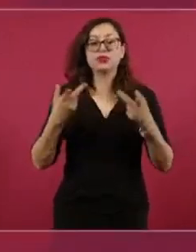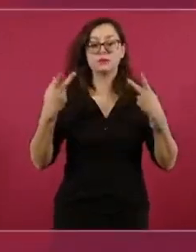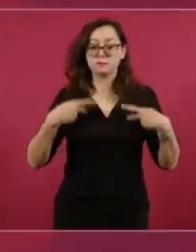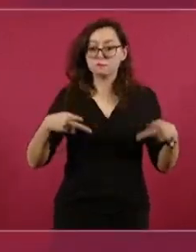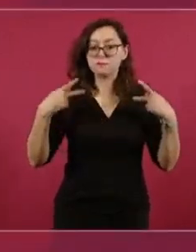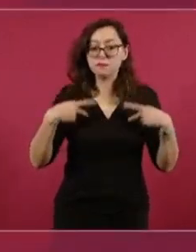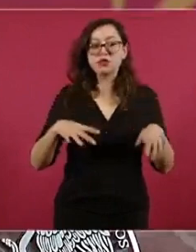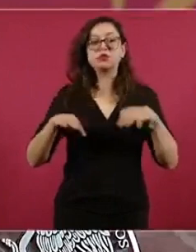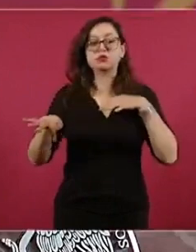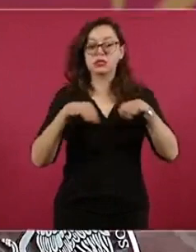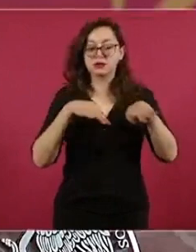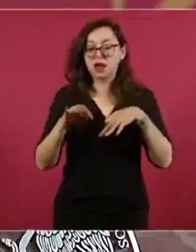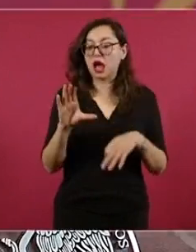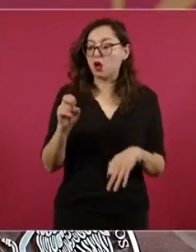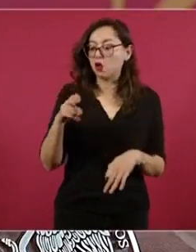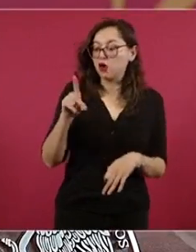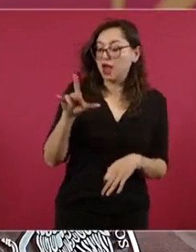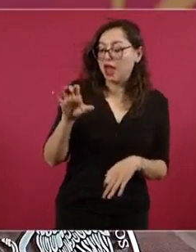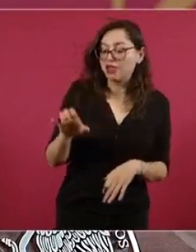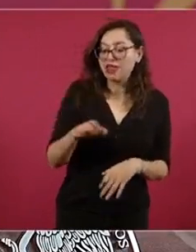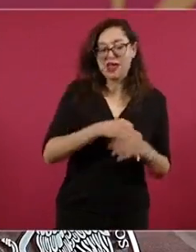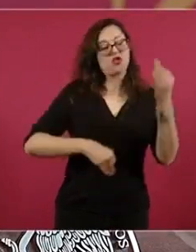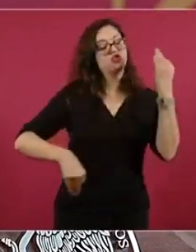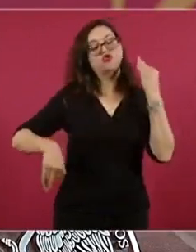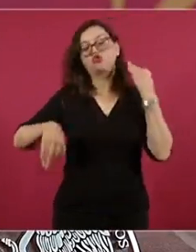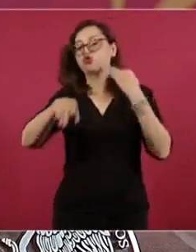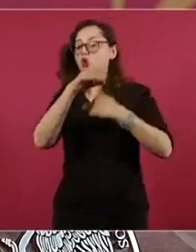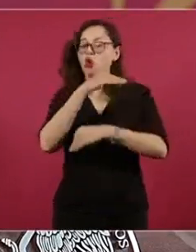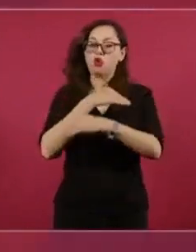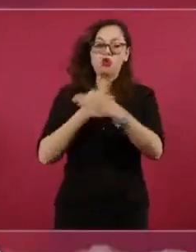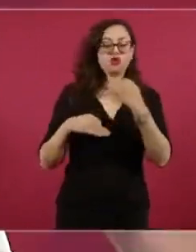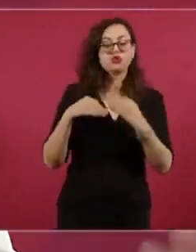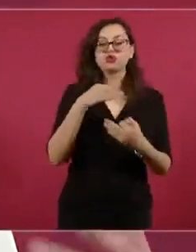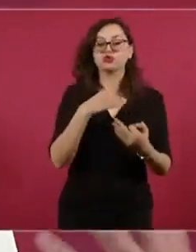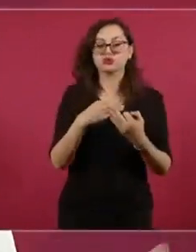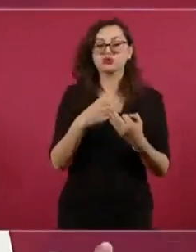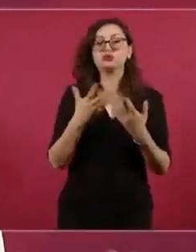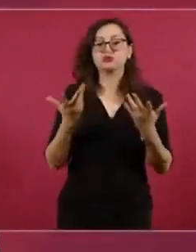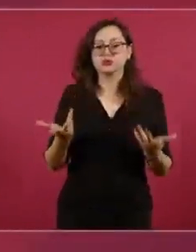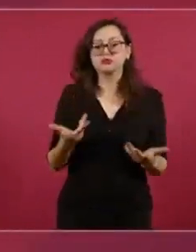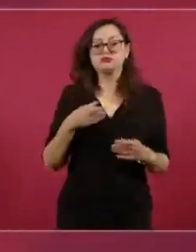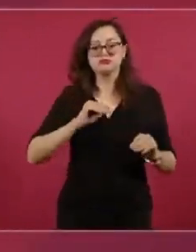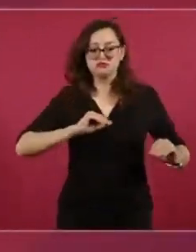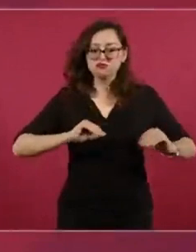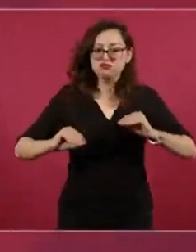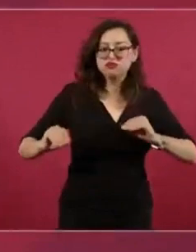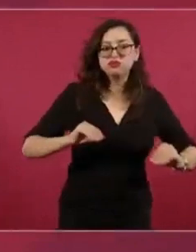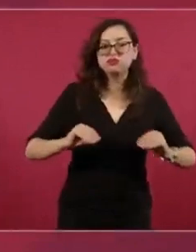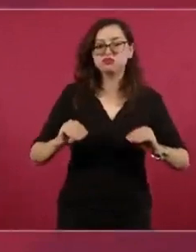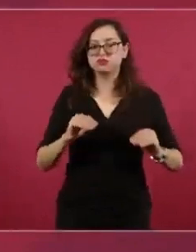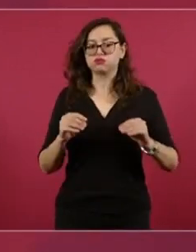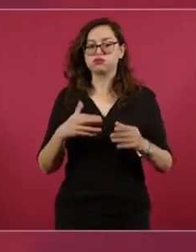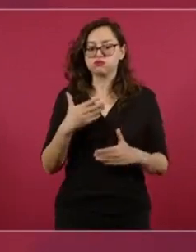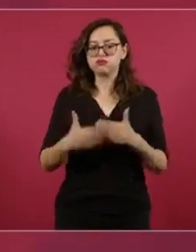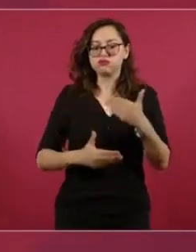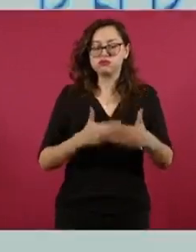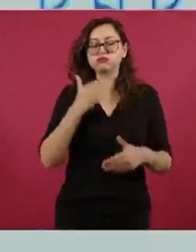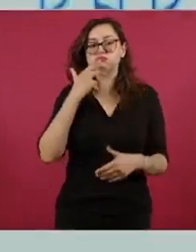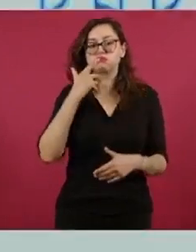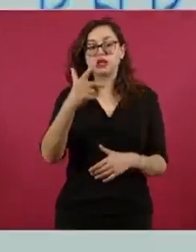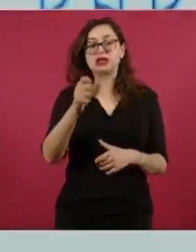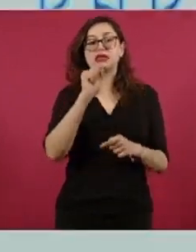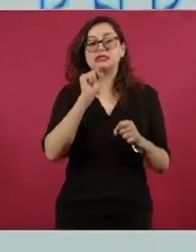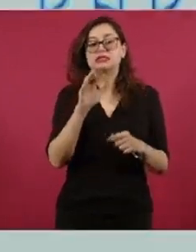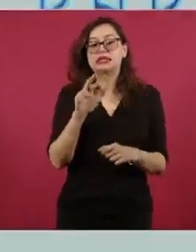trabaja para los nacionales CONADE, a todo el personal que hace que esta institución se mueva y crezca, a la gente del Senar,